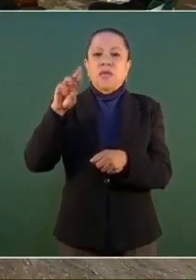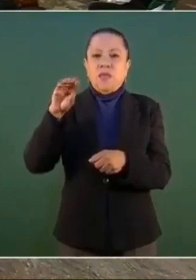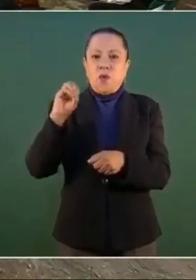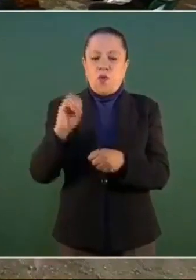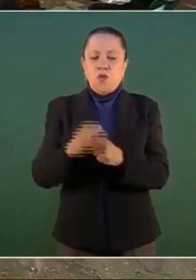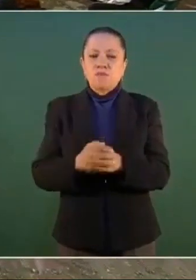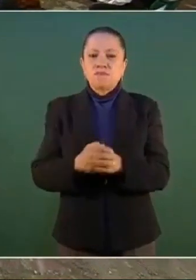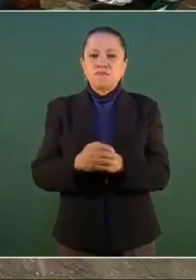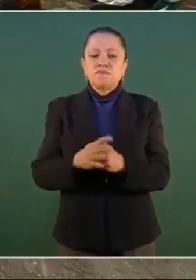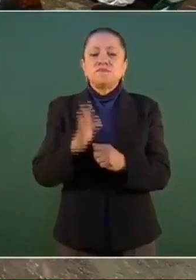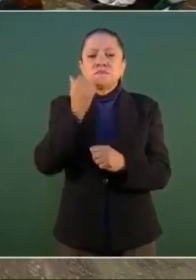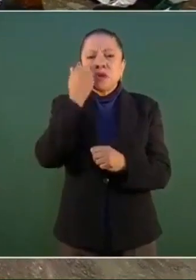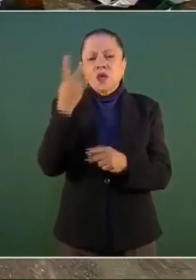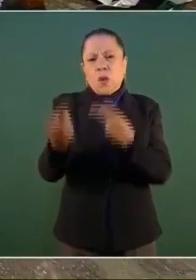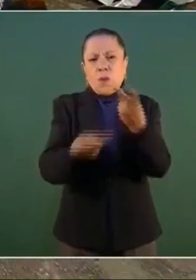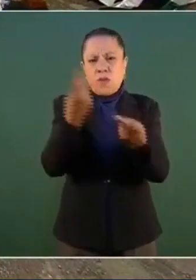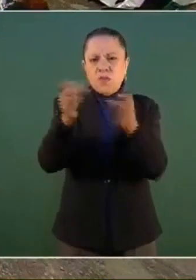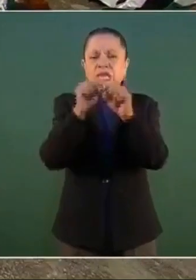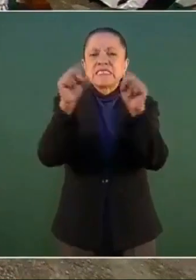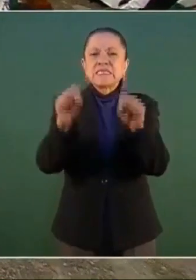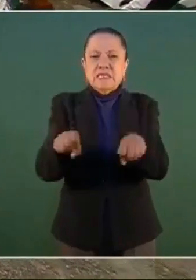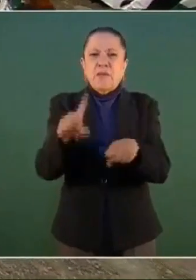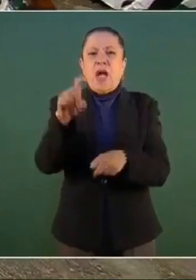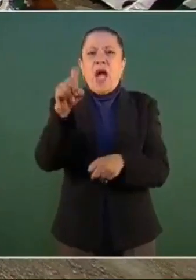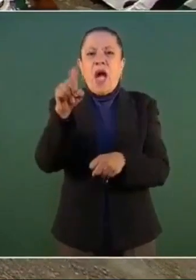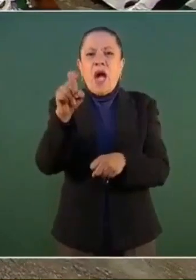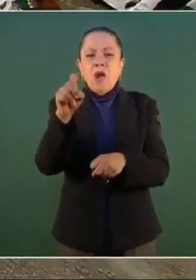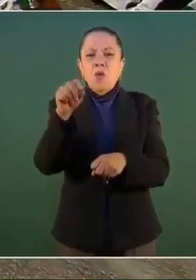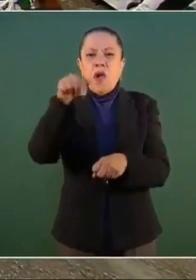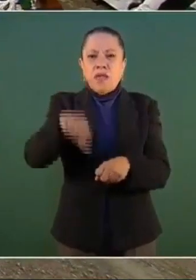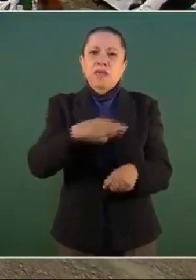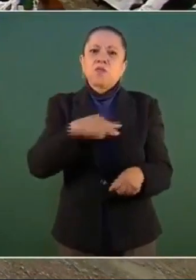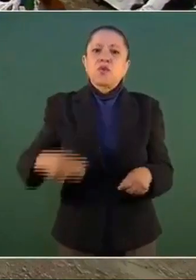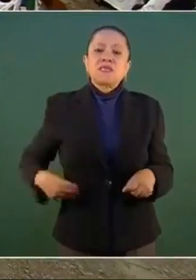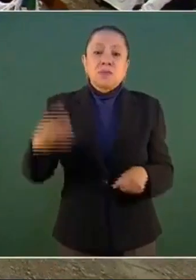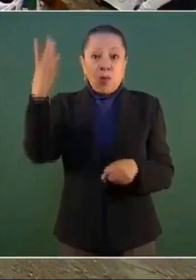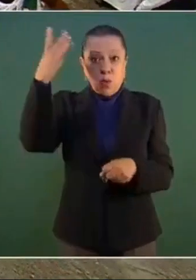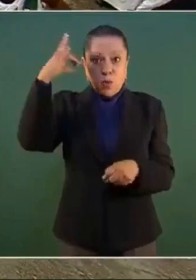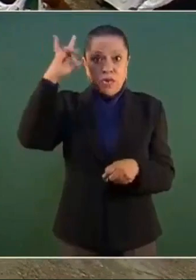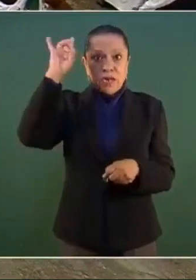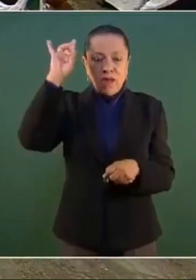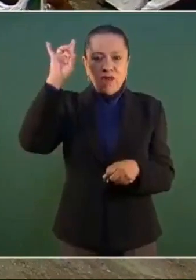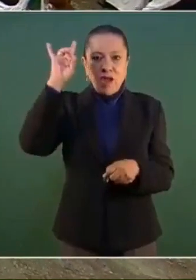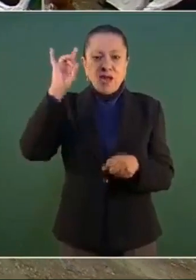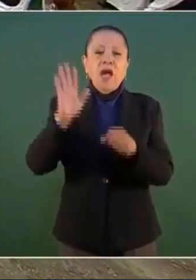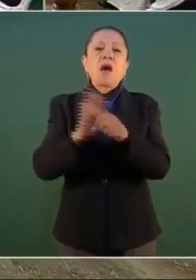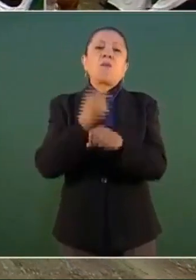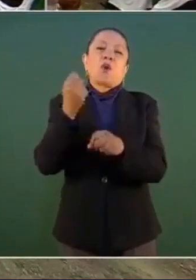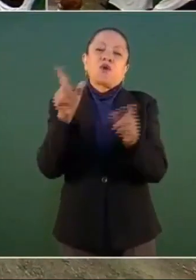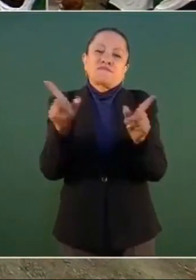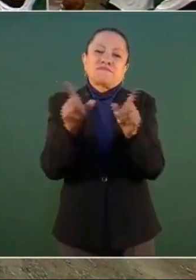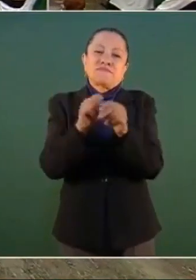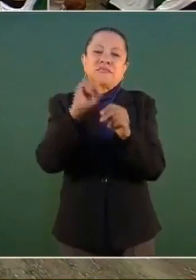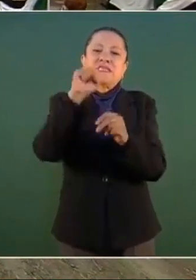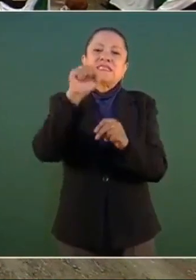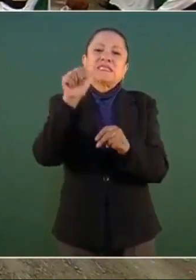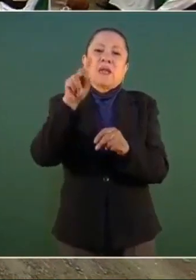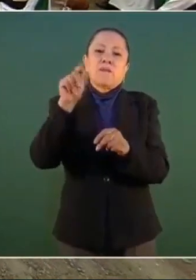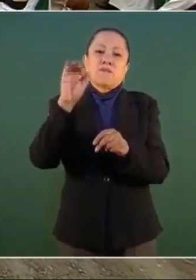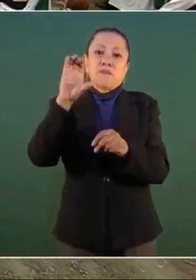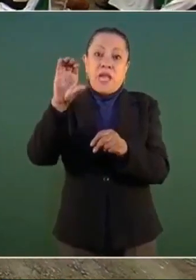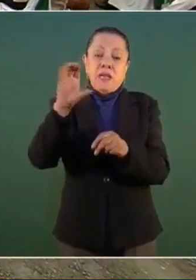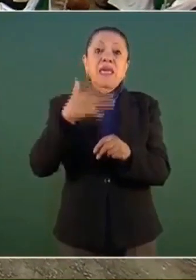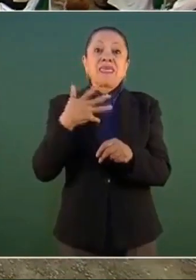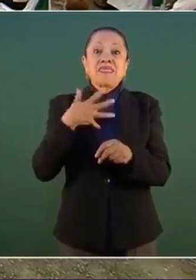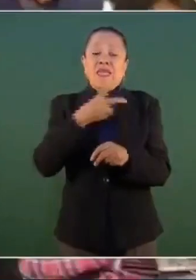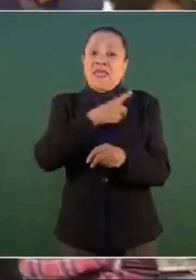El sistema de agua potable y alcantarillado del municipio de Cuernavaca, por sus siglas APAC, tiene un adeudo de poco más de